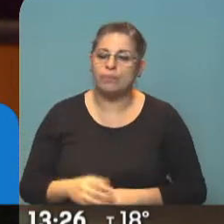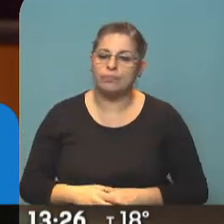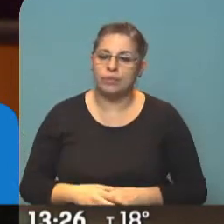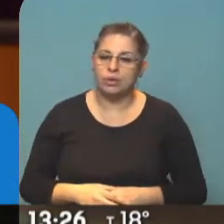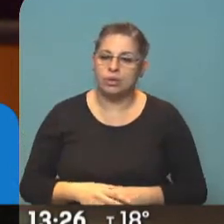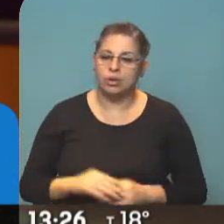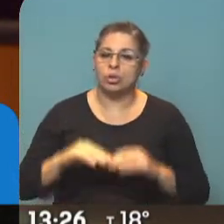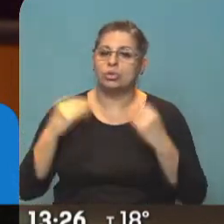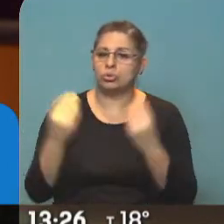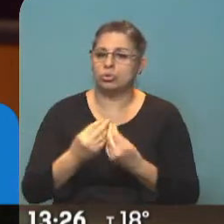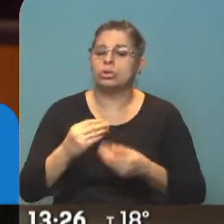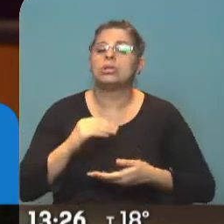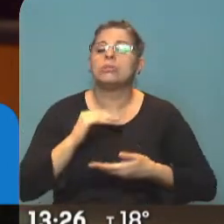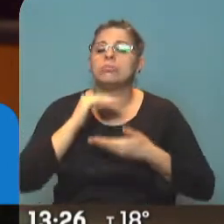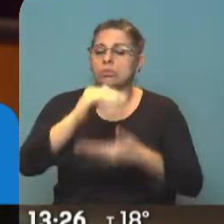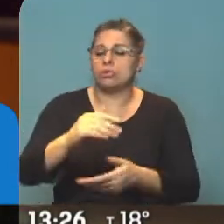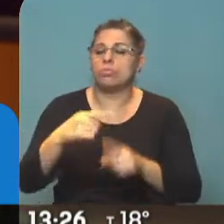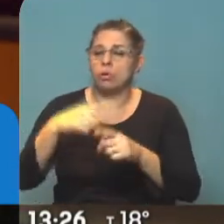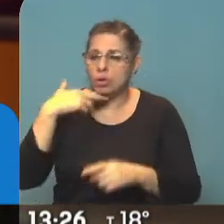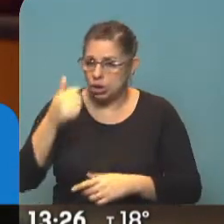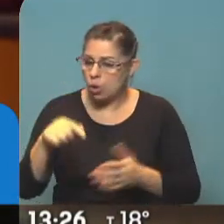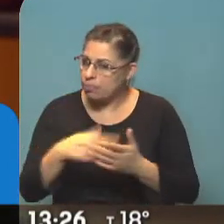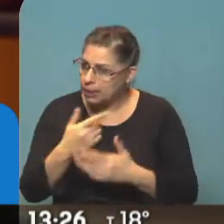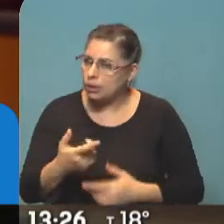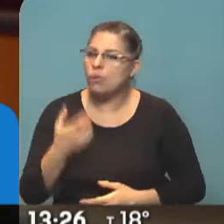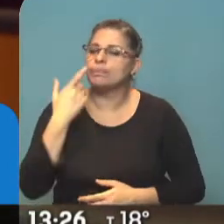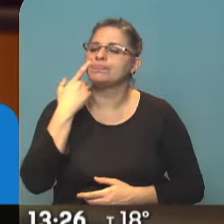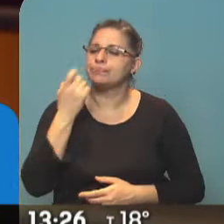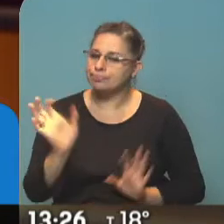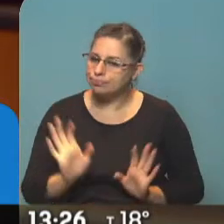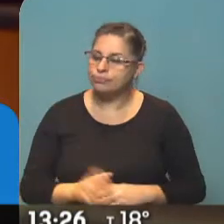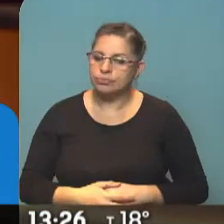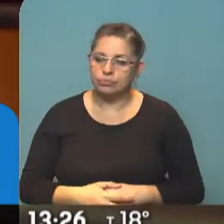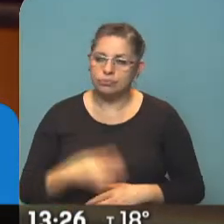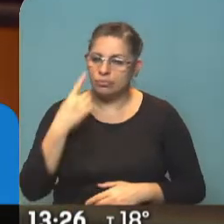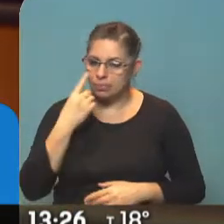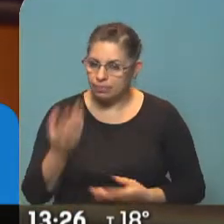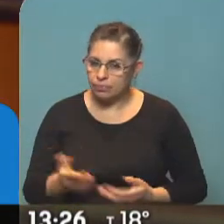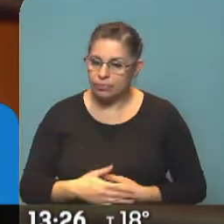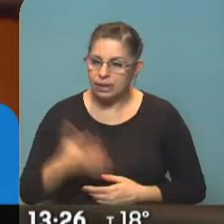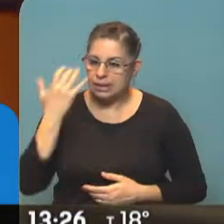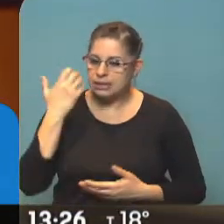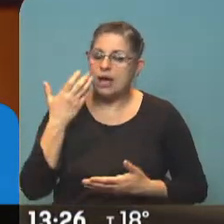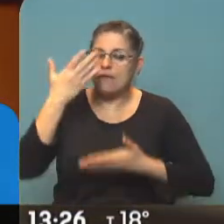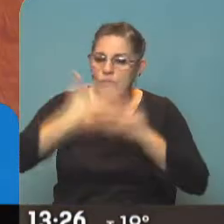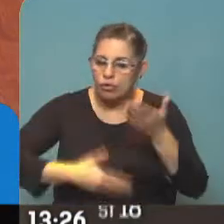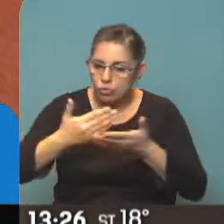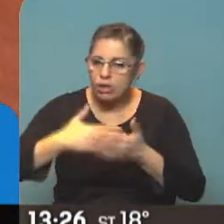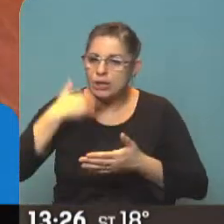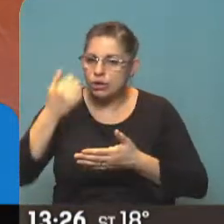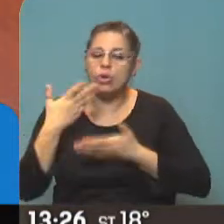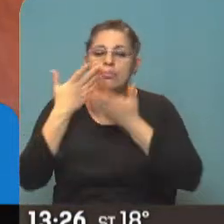el monto de la asignación universal por hijo. Pero lo que vimos es que presentaste el formulario de los chicos